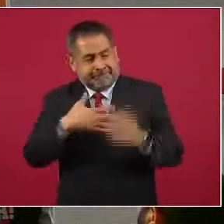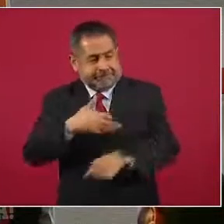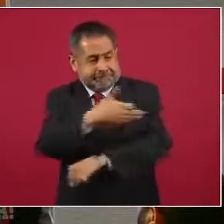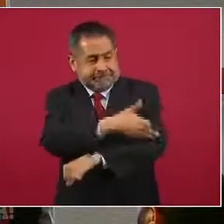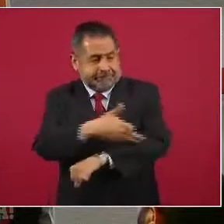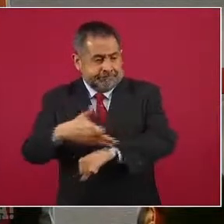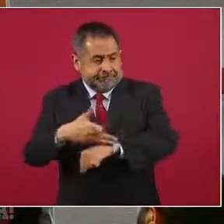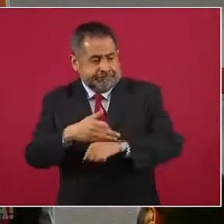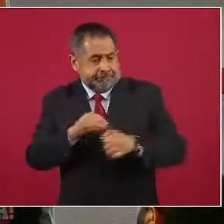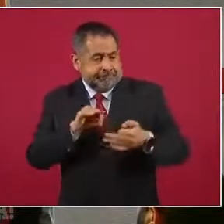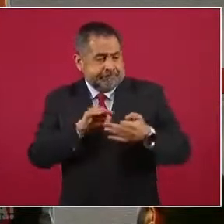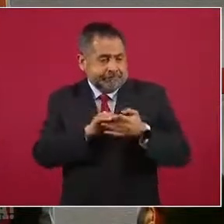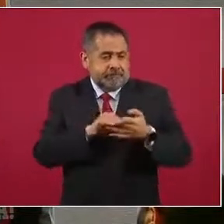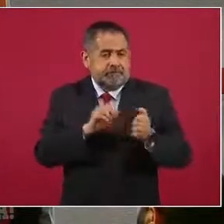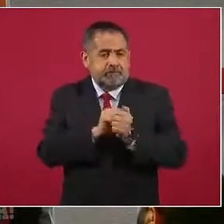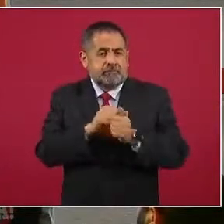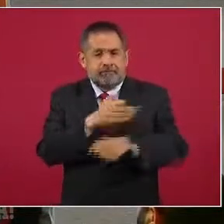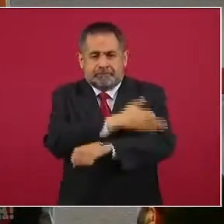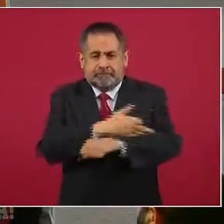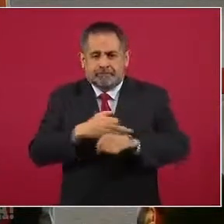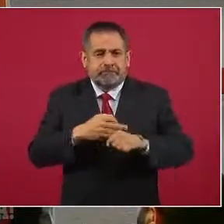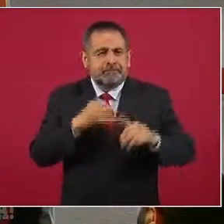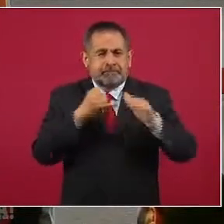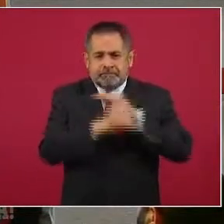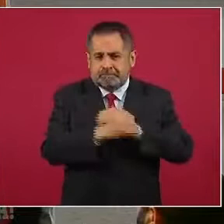familia cercana o distante.